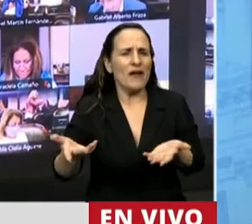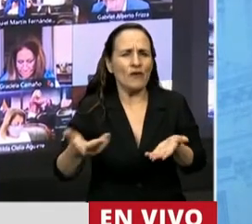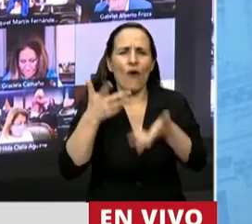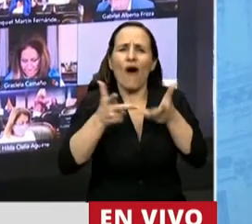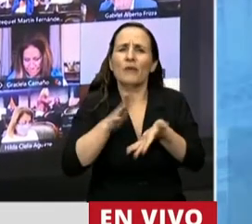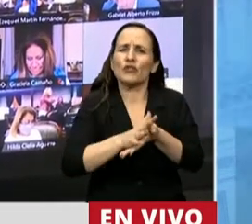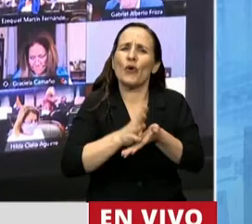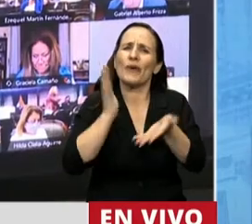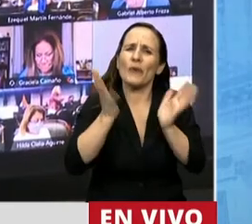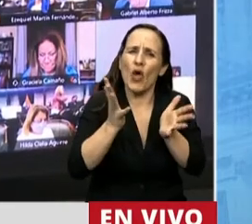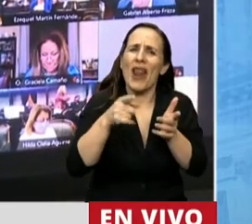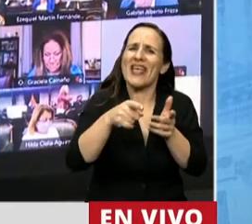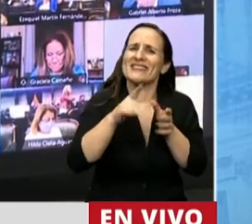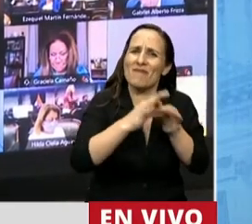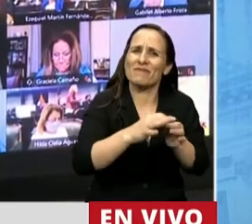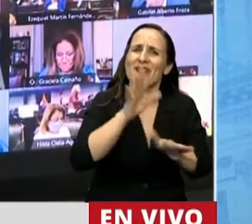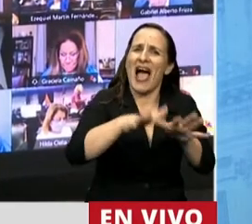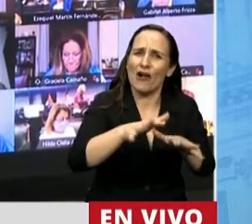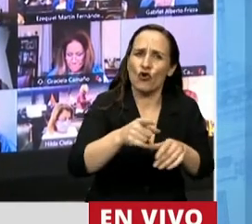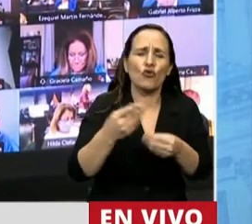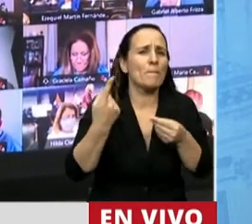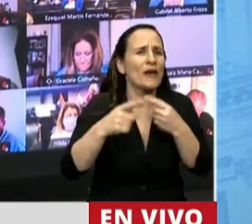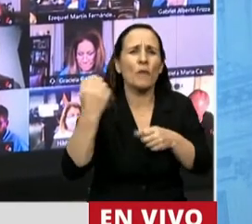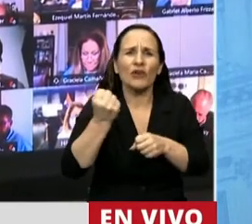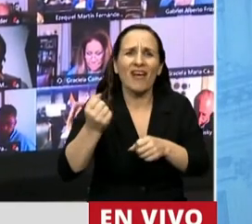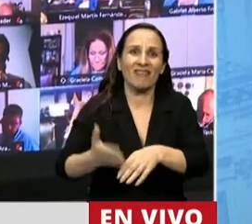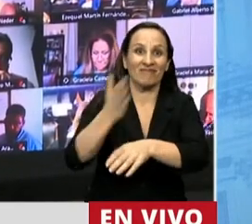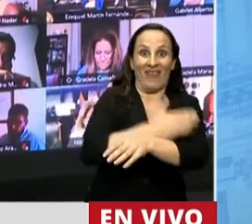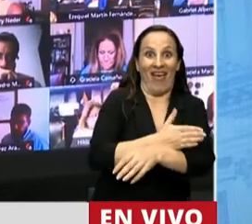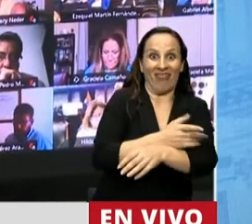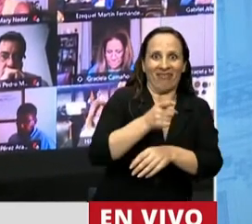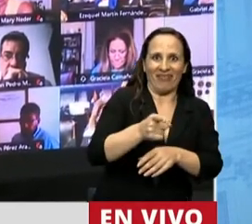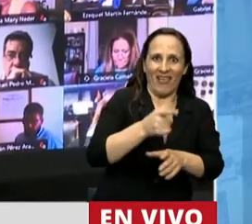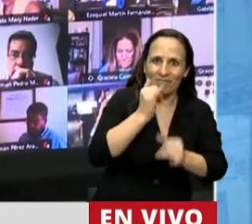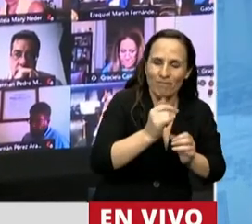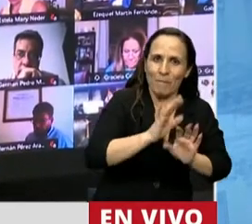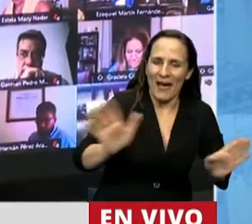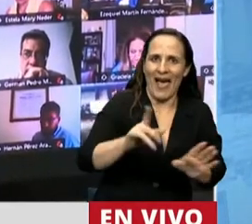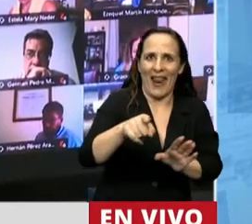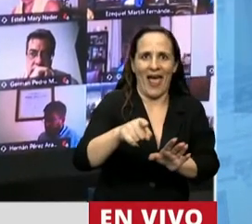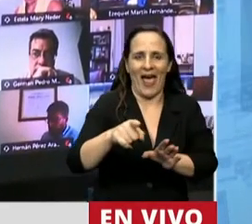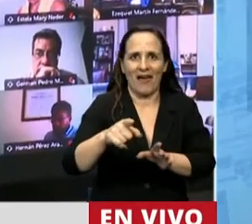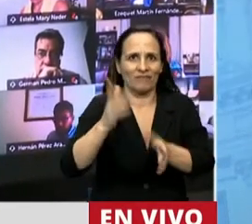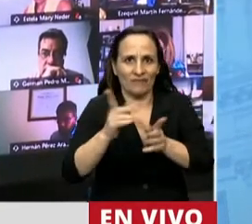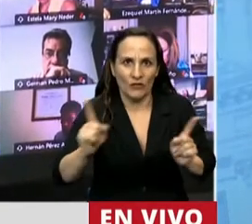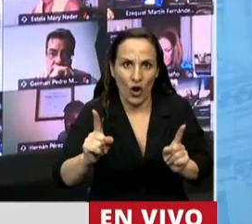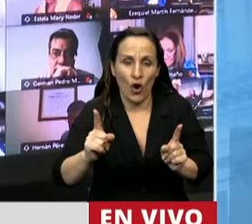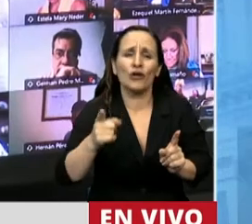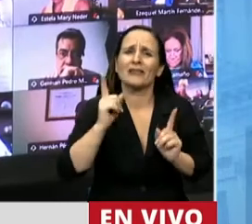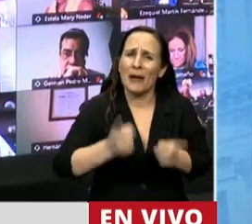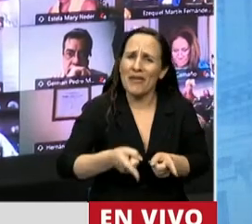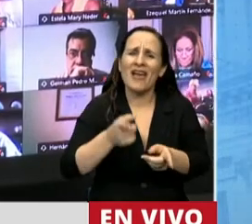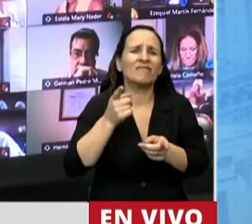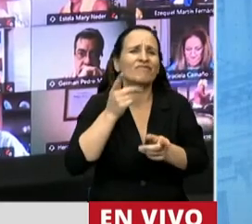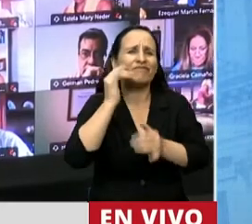violencia y el acoso haciendo fuerte hincapié en la prevención, pero además con una mirada clara en cuanto a la violencia